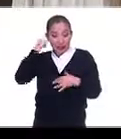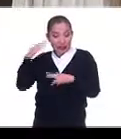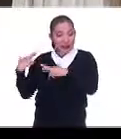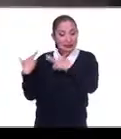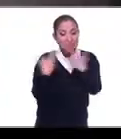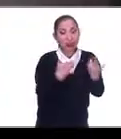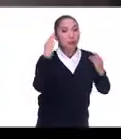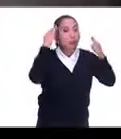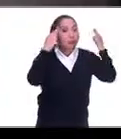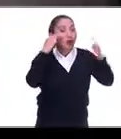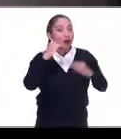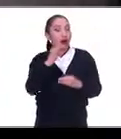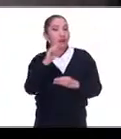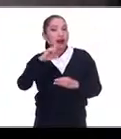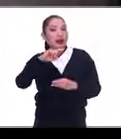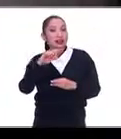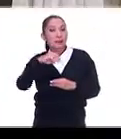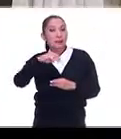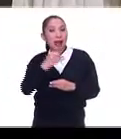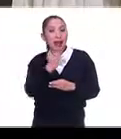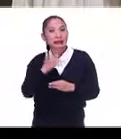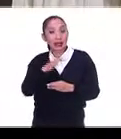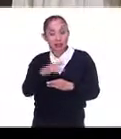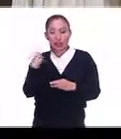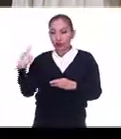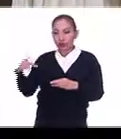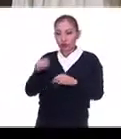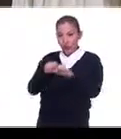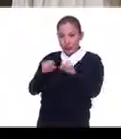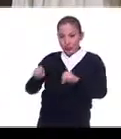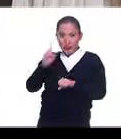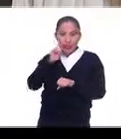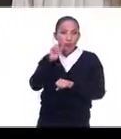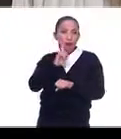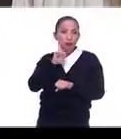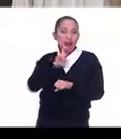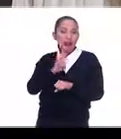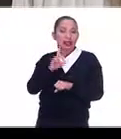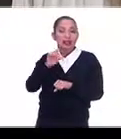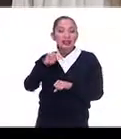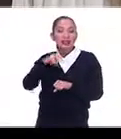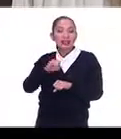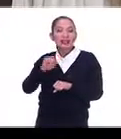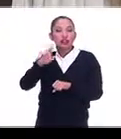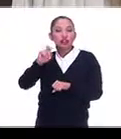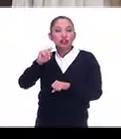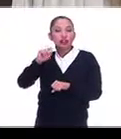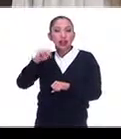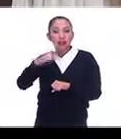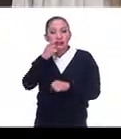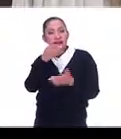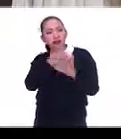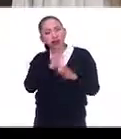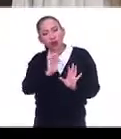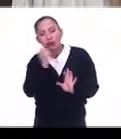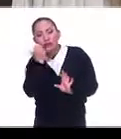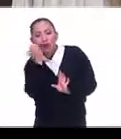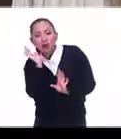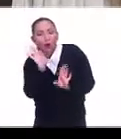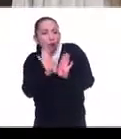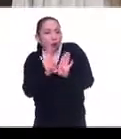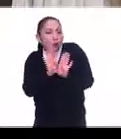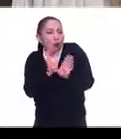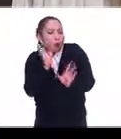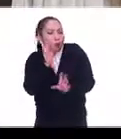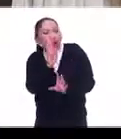Franz Mayer. Y la sobrina, una de ellas, Denise Rostand, se acerca y dice, pues yo quisiera como